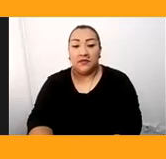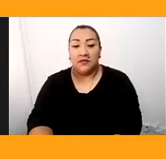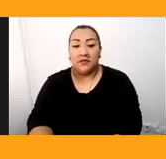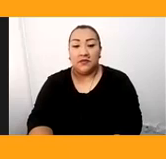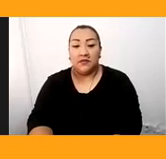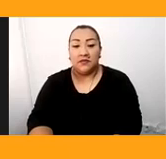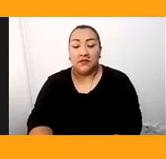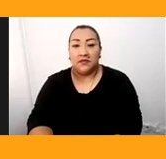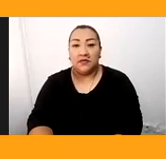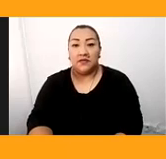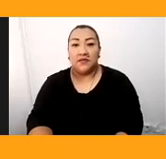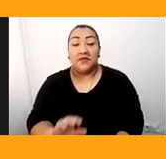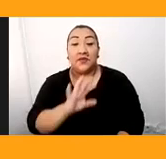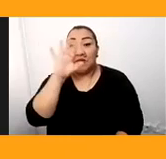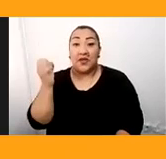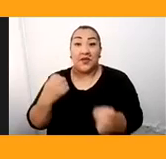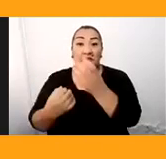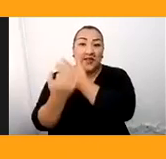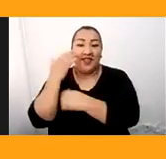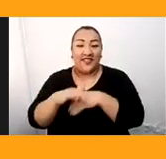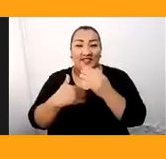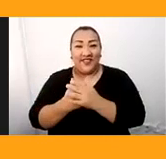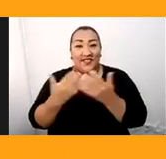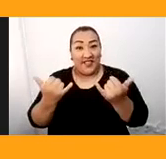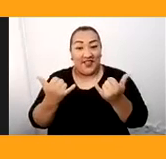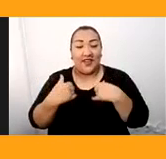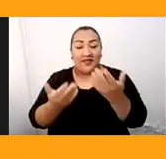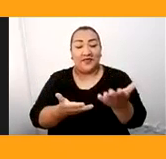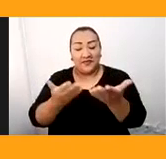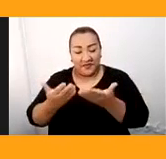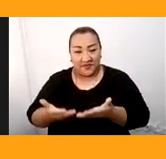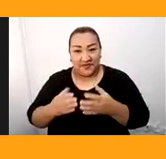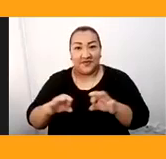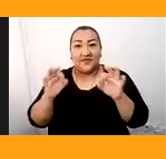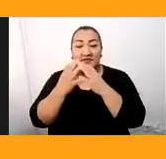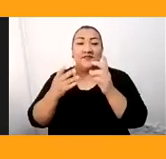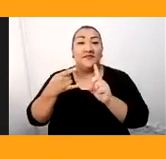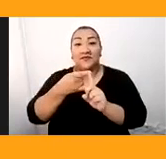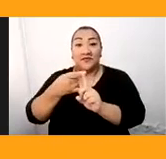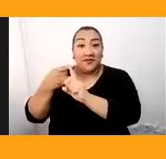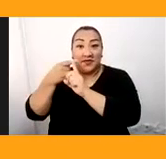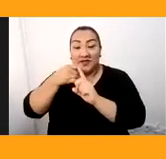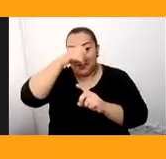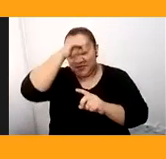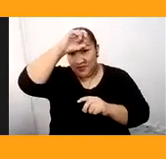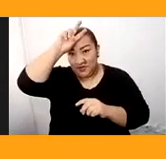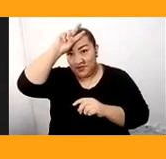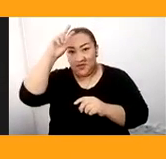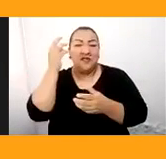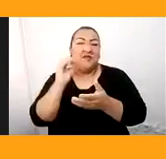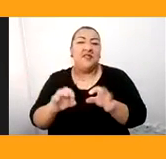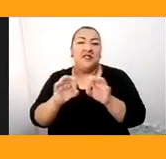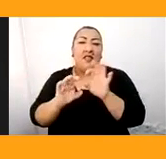Muy buenos días tengan todos ustedes. En esta oportunidad les damos la bienvenida al webinar Cusco y sus 13 razones para conocerlo.